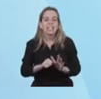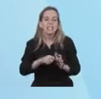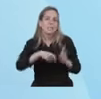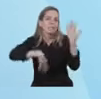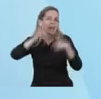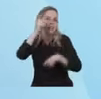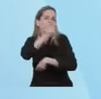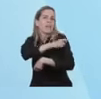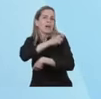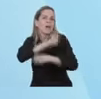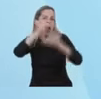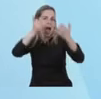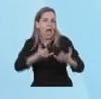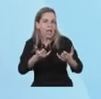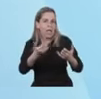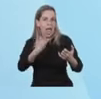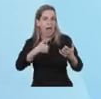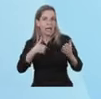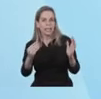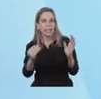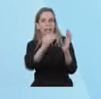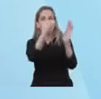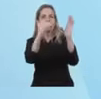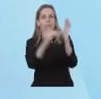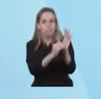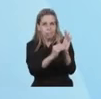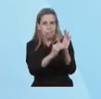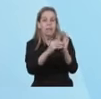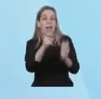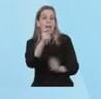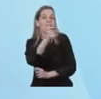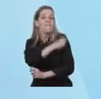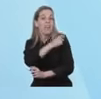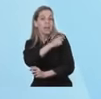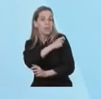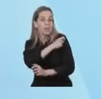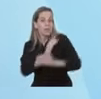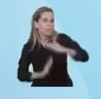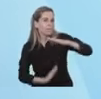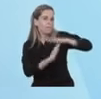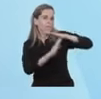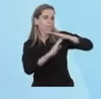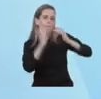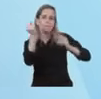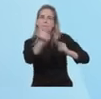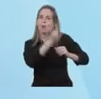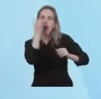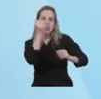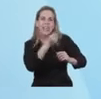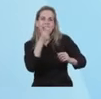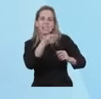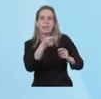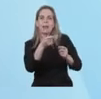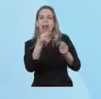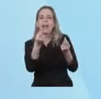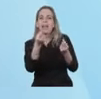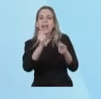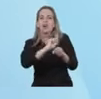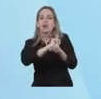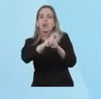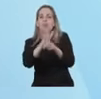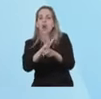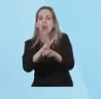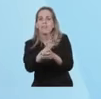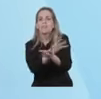la vacuna es por sobre todas las cosas la puerta de salida de la pandemia. Cada